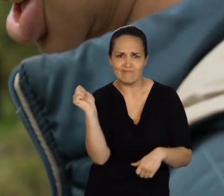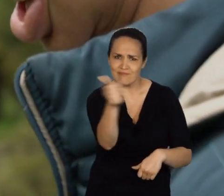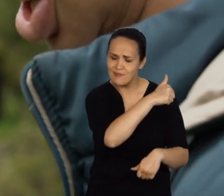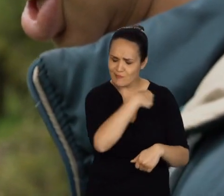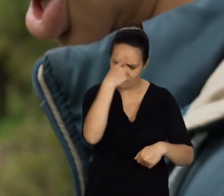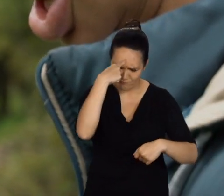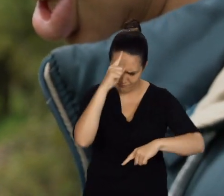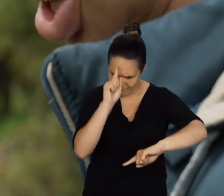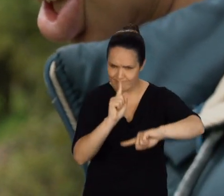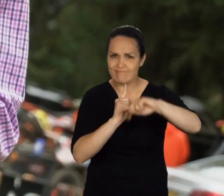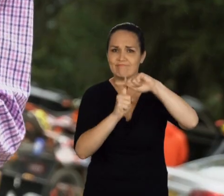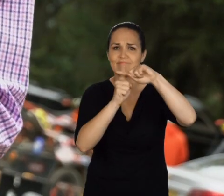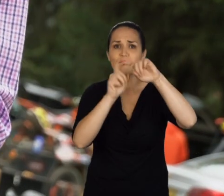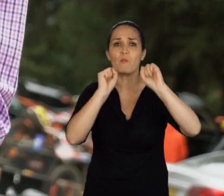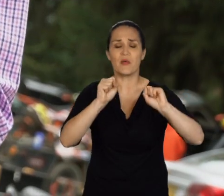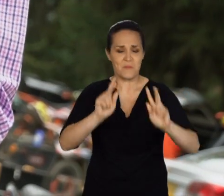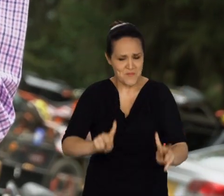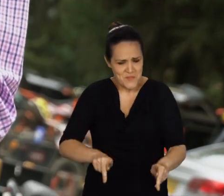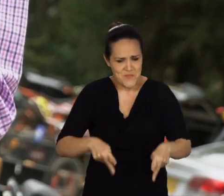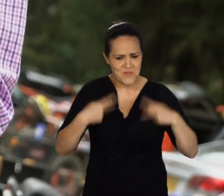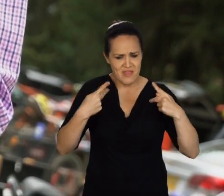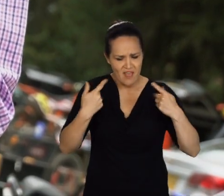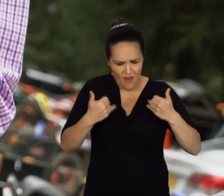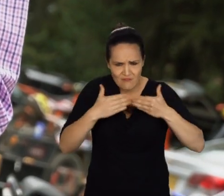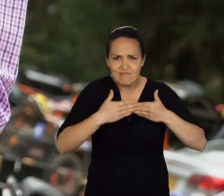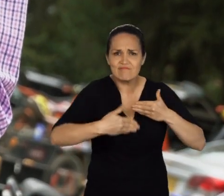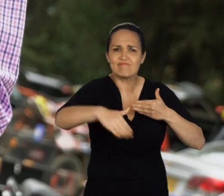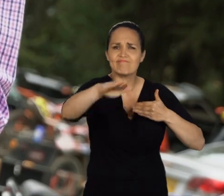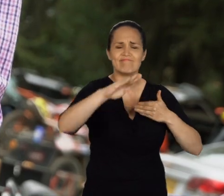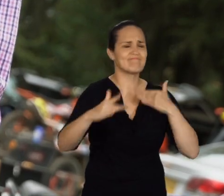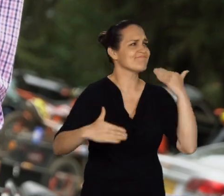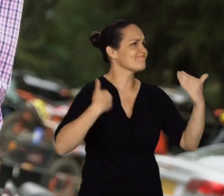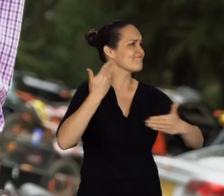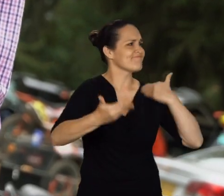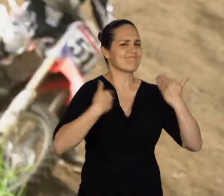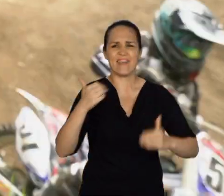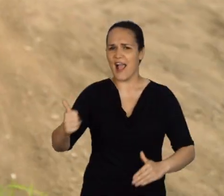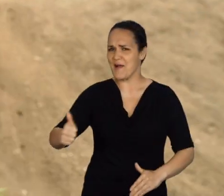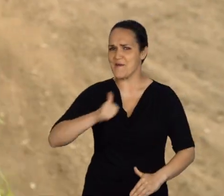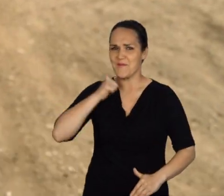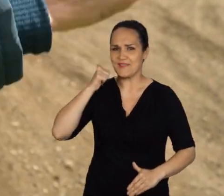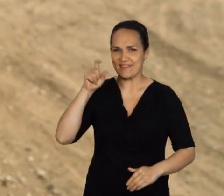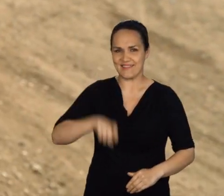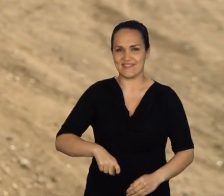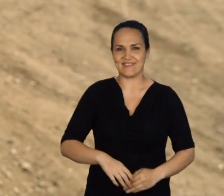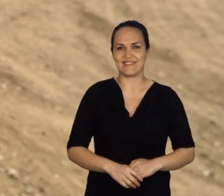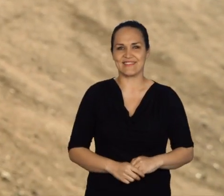disponernos para que esa vida que ahora afrontamos, la disfrutemos al máximo.